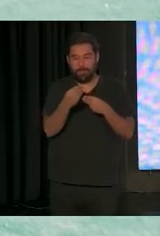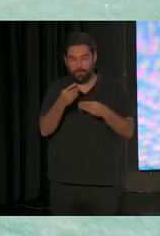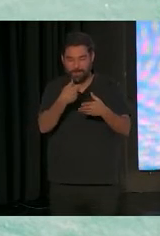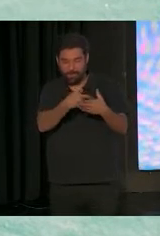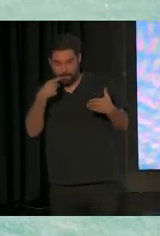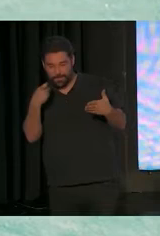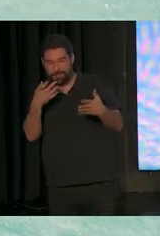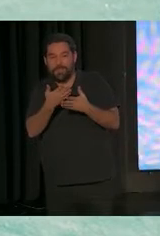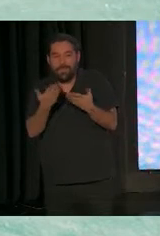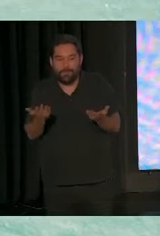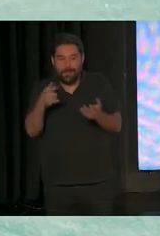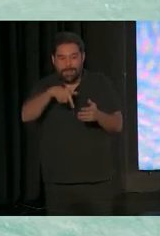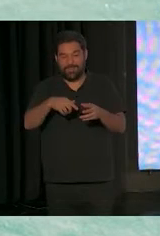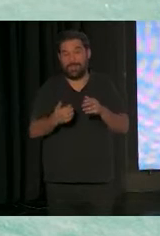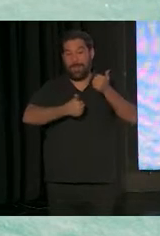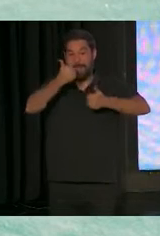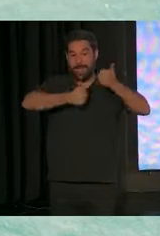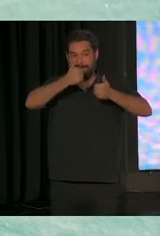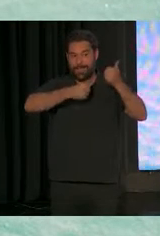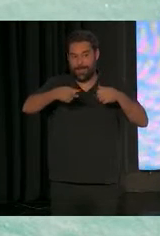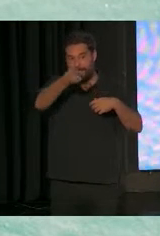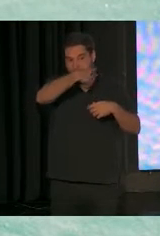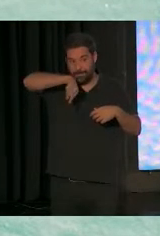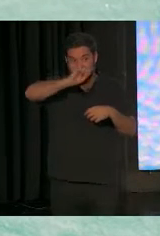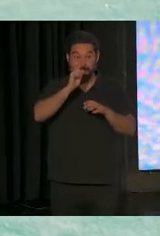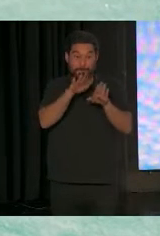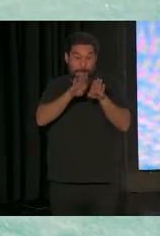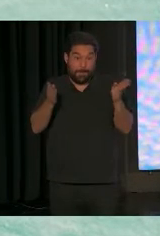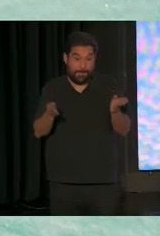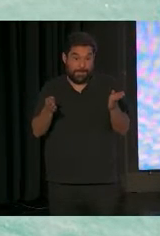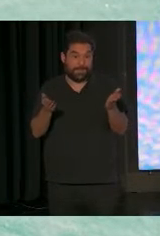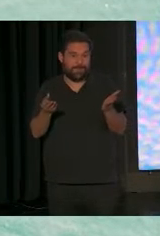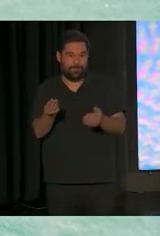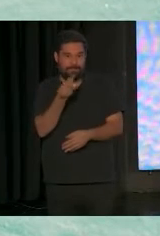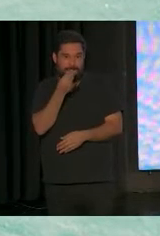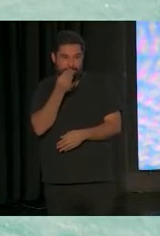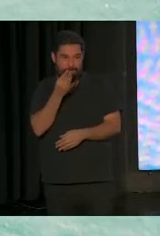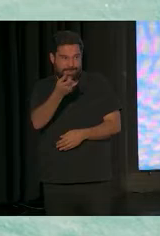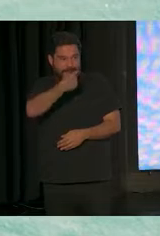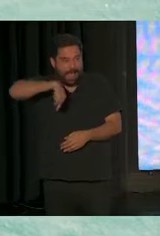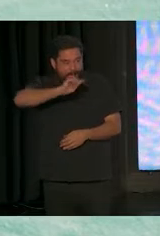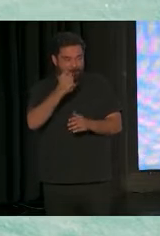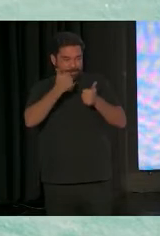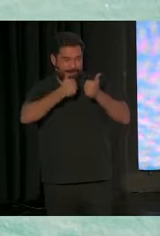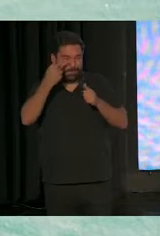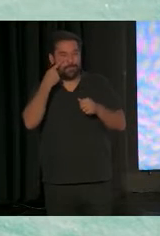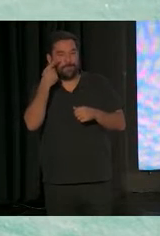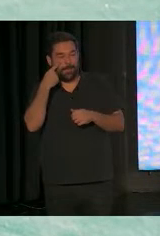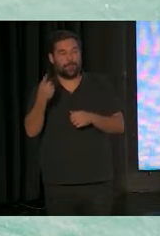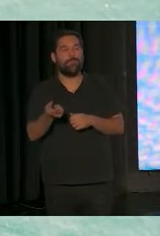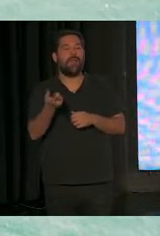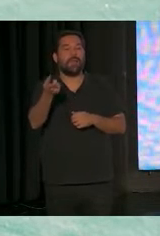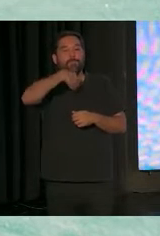simplemente, ya les digo, un examen que veo que como nos han puesto las mesas para comer, nos vamos a poner a hoyo. Realmente se han estado